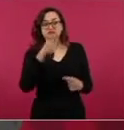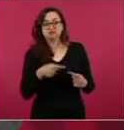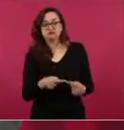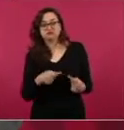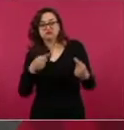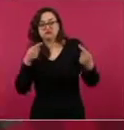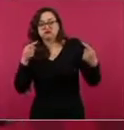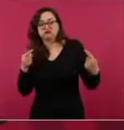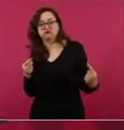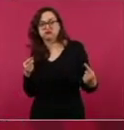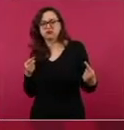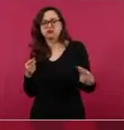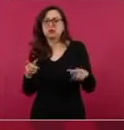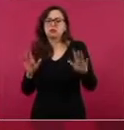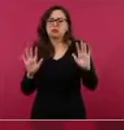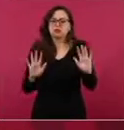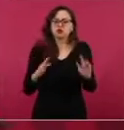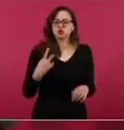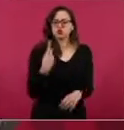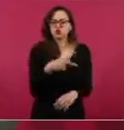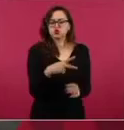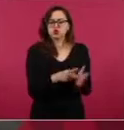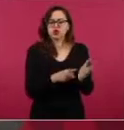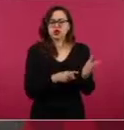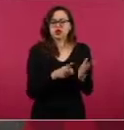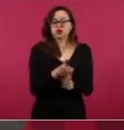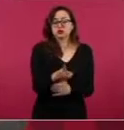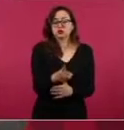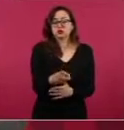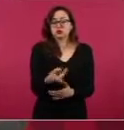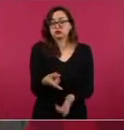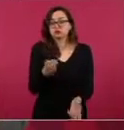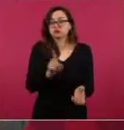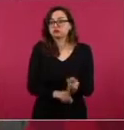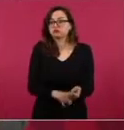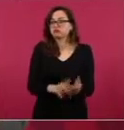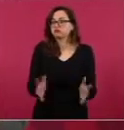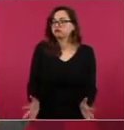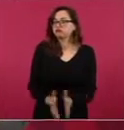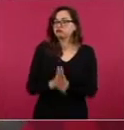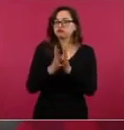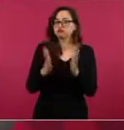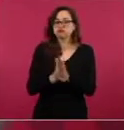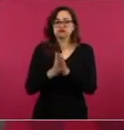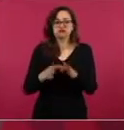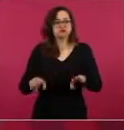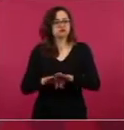Eso es propio de una democracia. Yo no